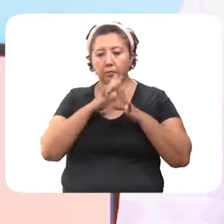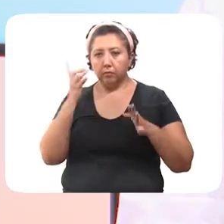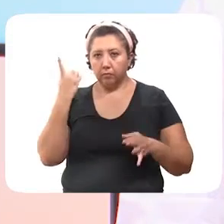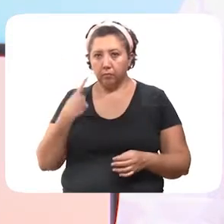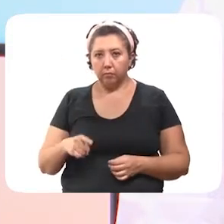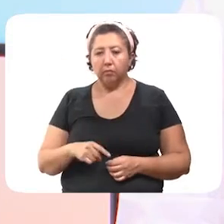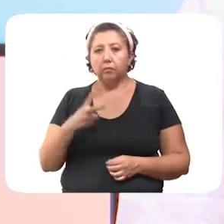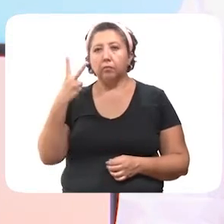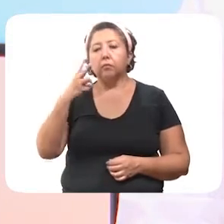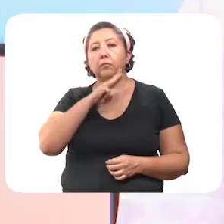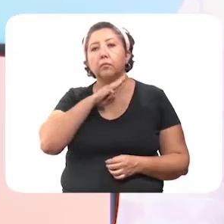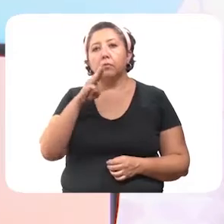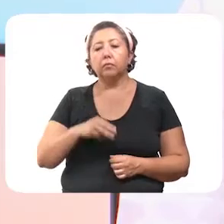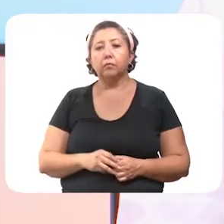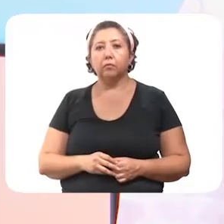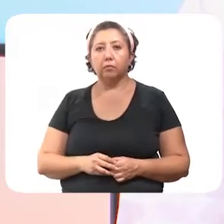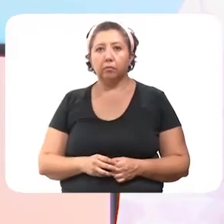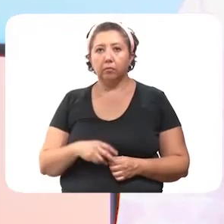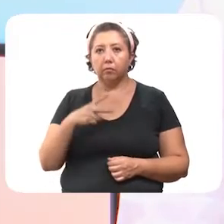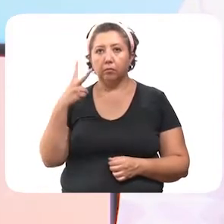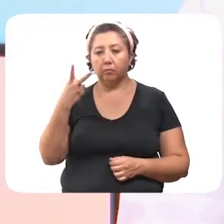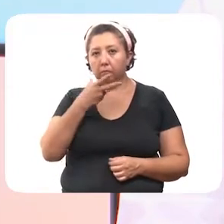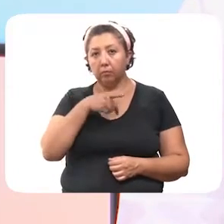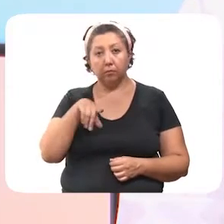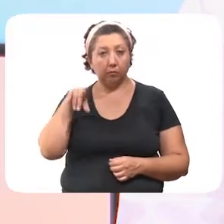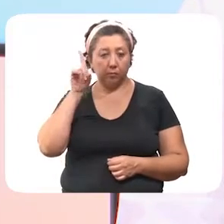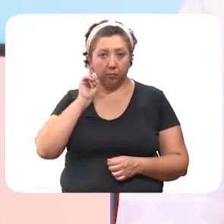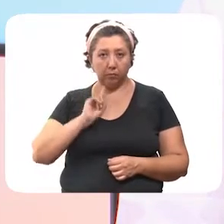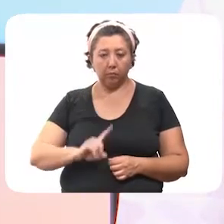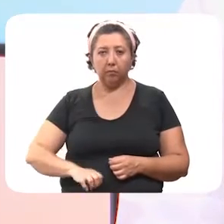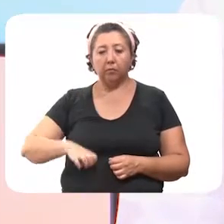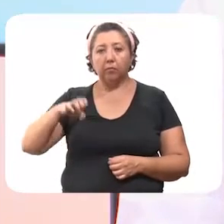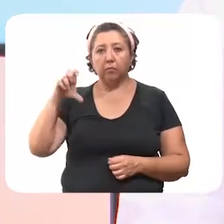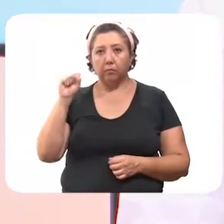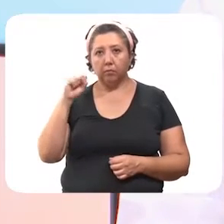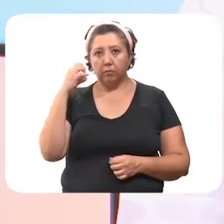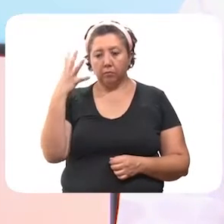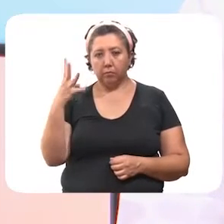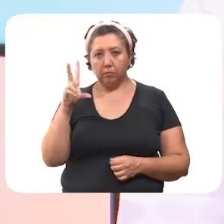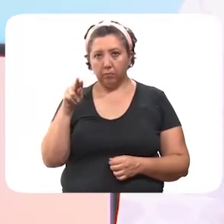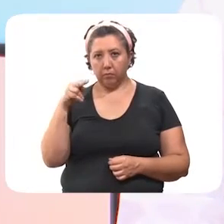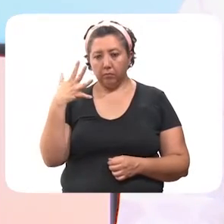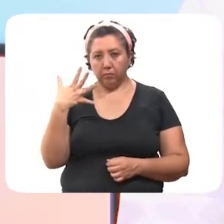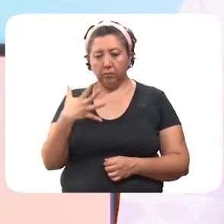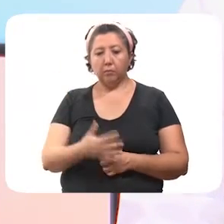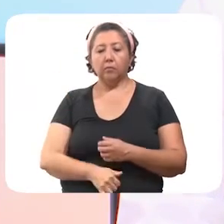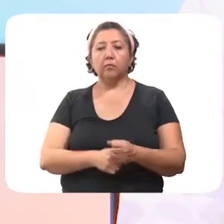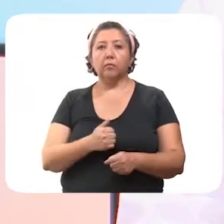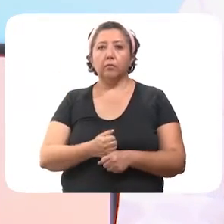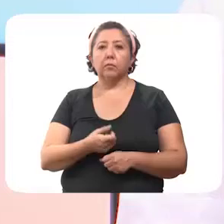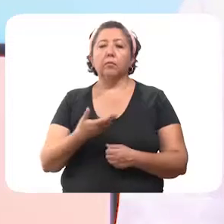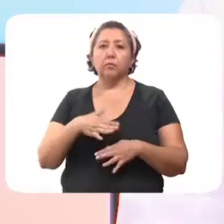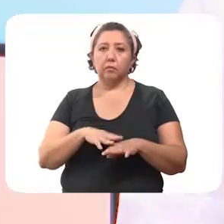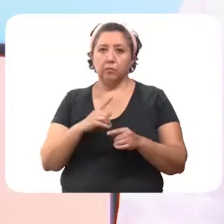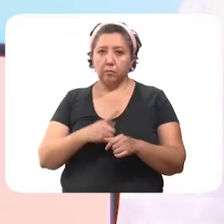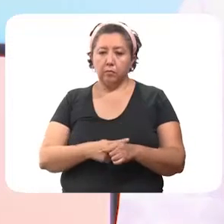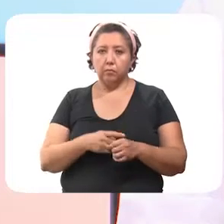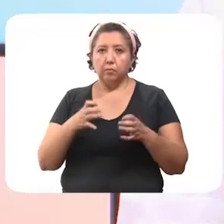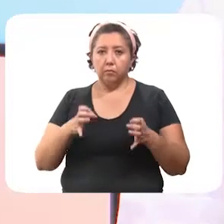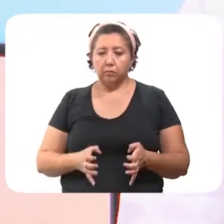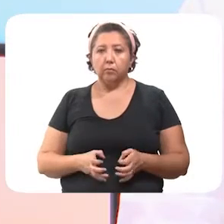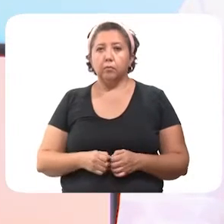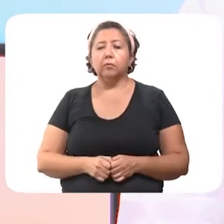médico informamos de dos fallecimientos. Se trata de dos mujeres de un rango de edad de 64 a 85 años. Entre sus principales